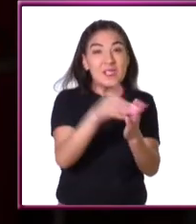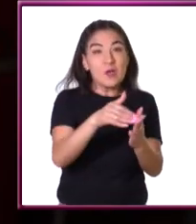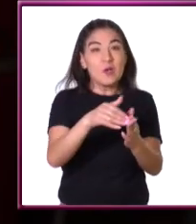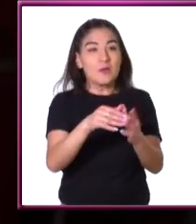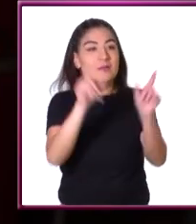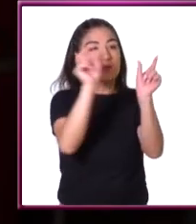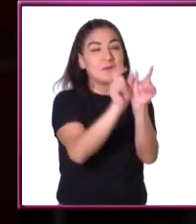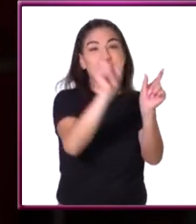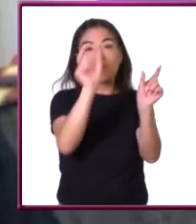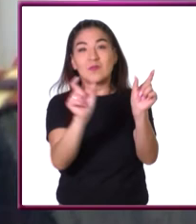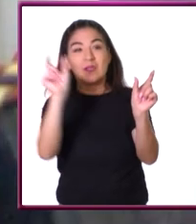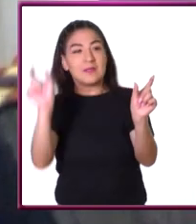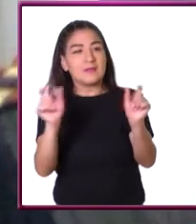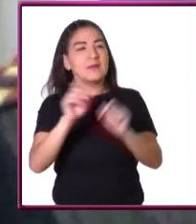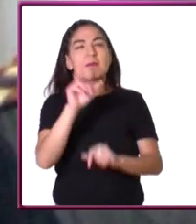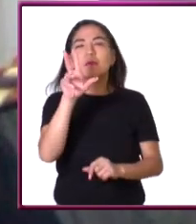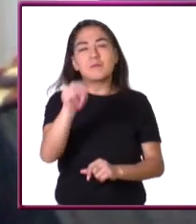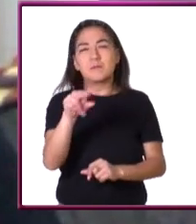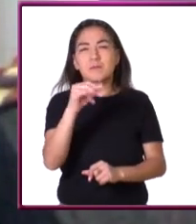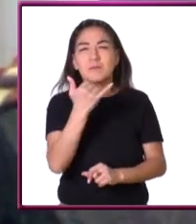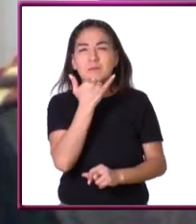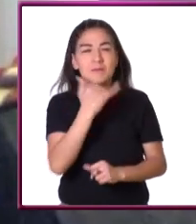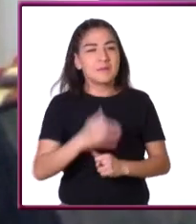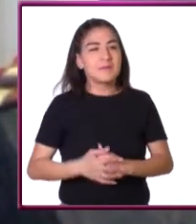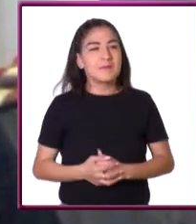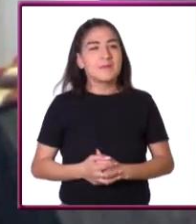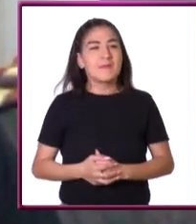un millón de dígitos no